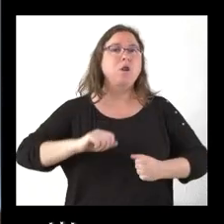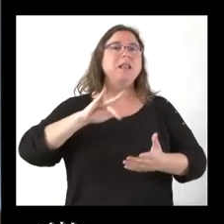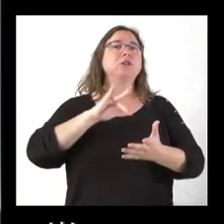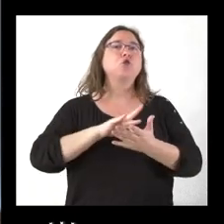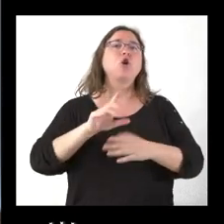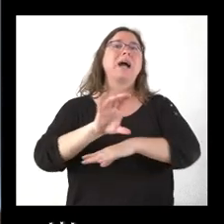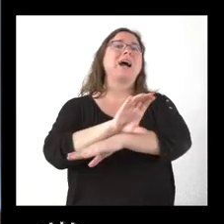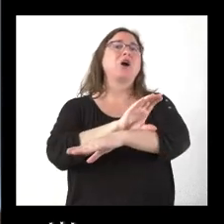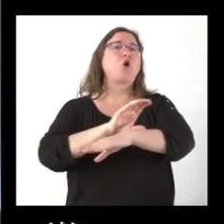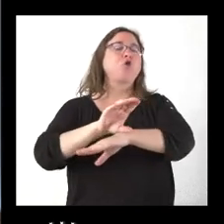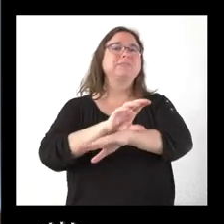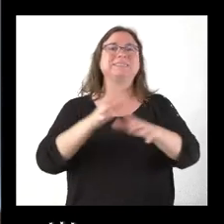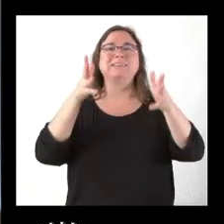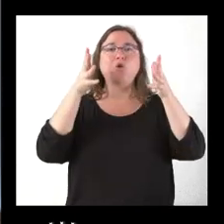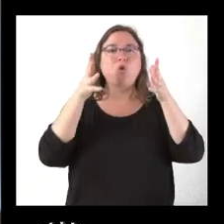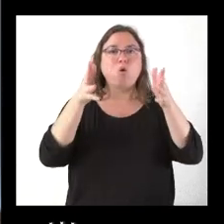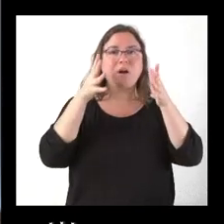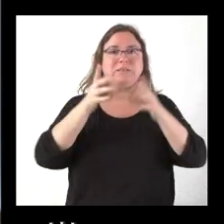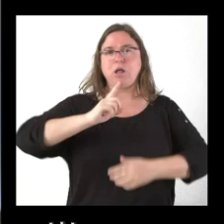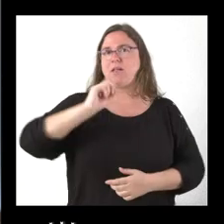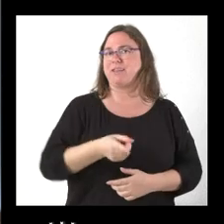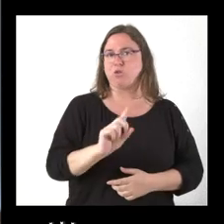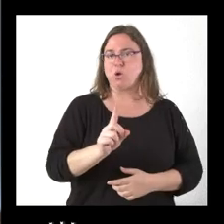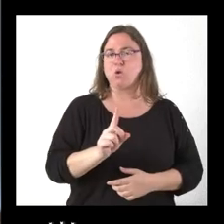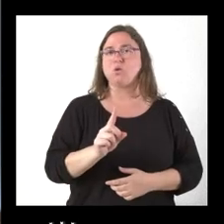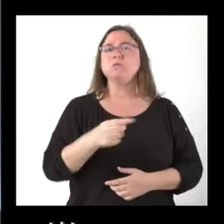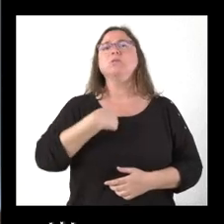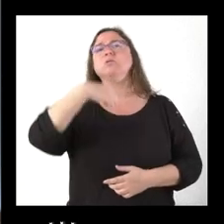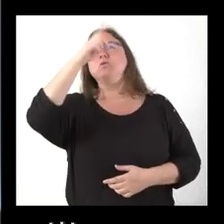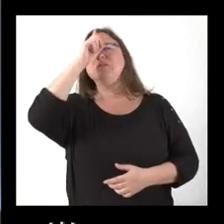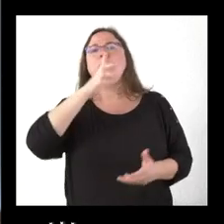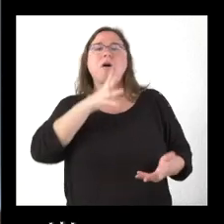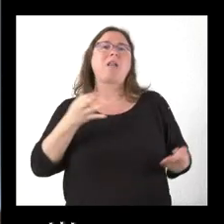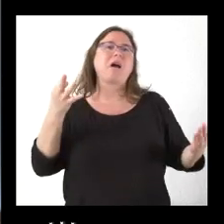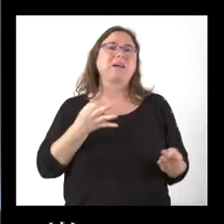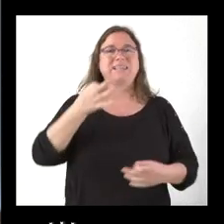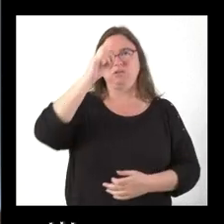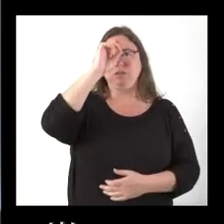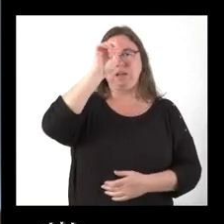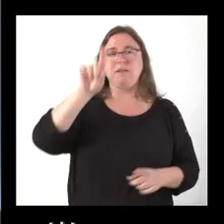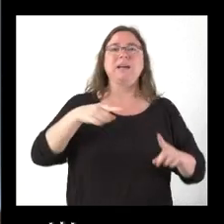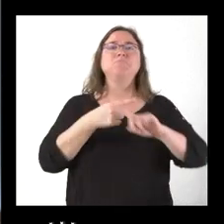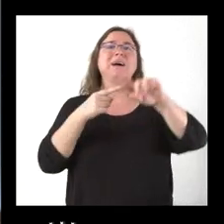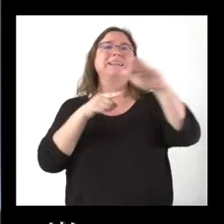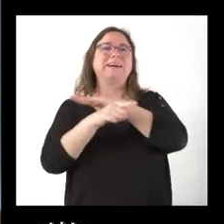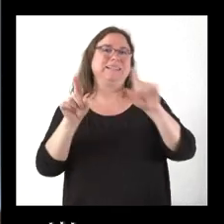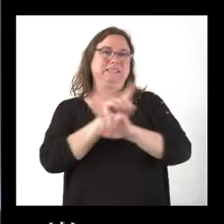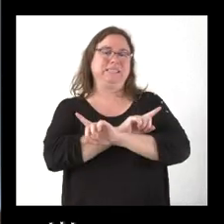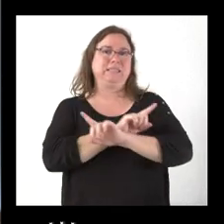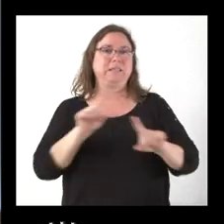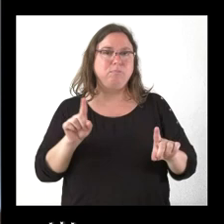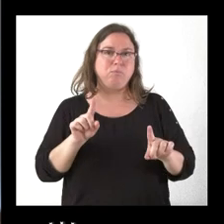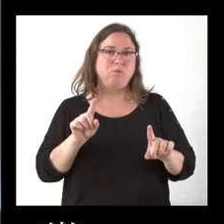consejo asesor y no un director. No sabemos lo que hay ahora, tampoco hay gerente, se